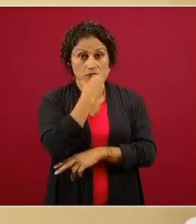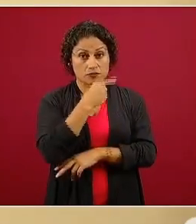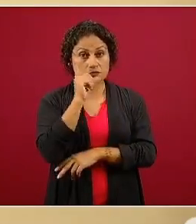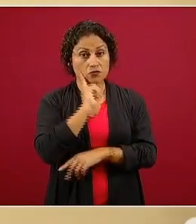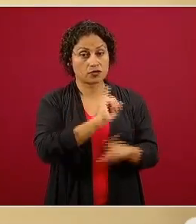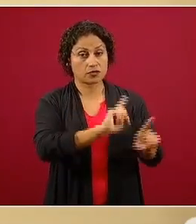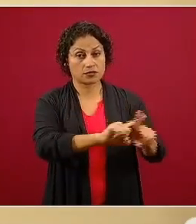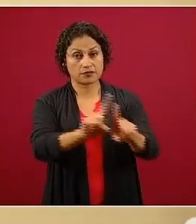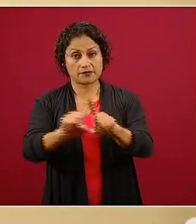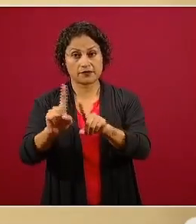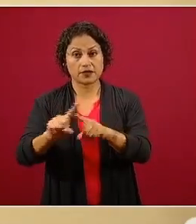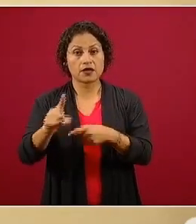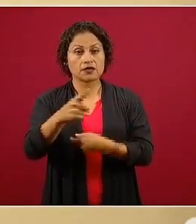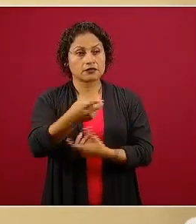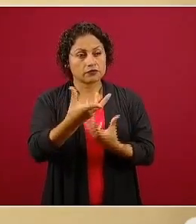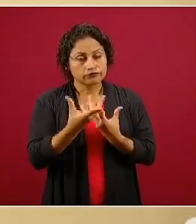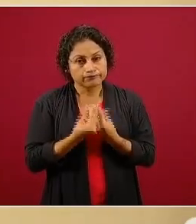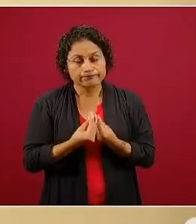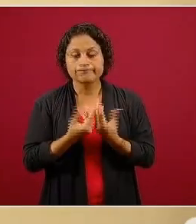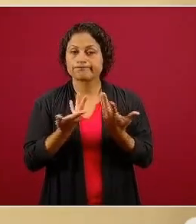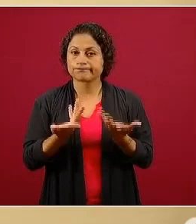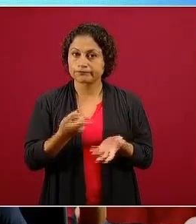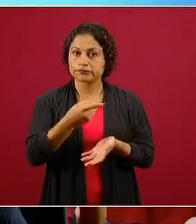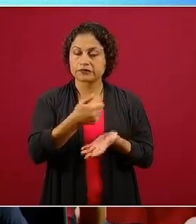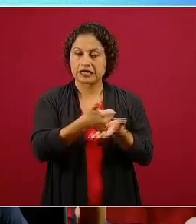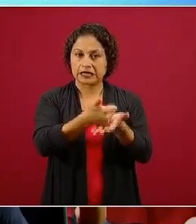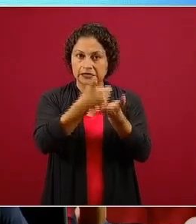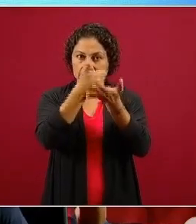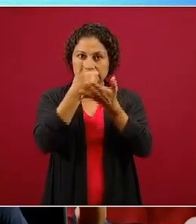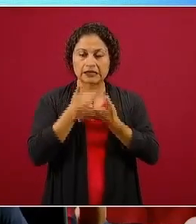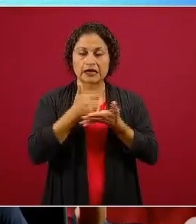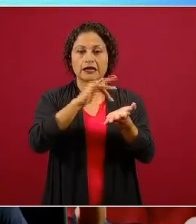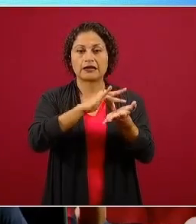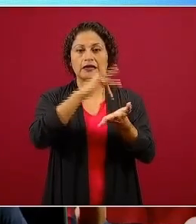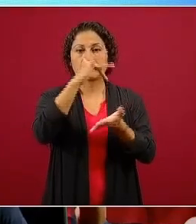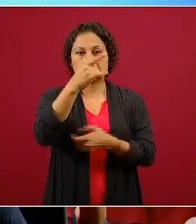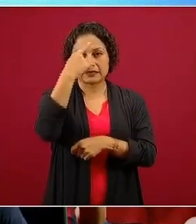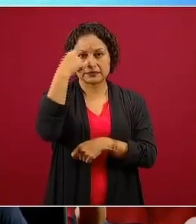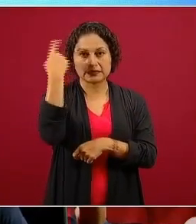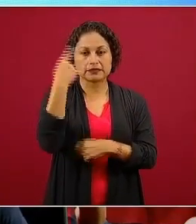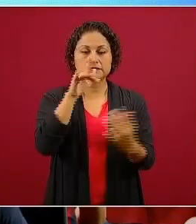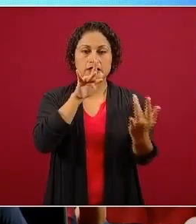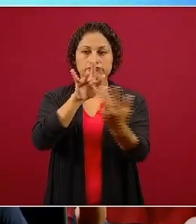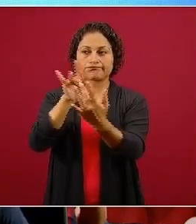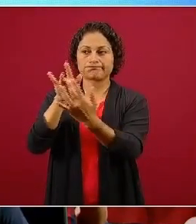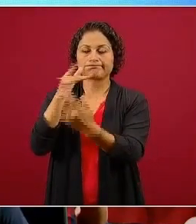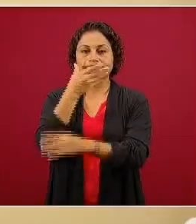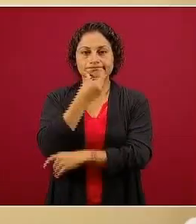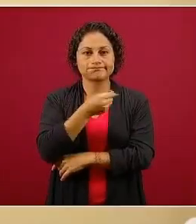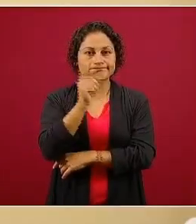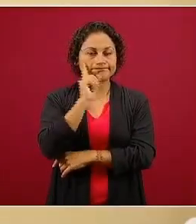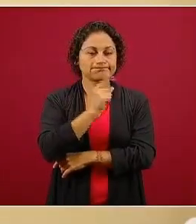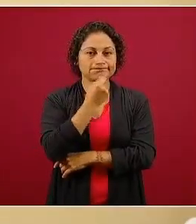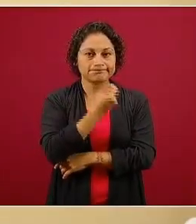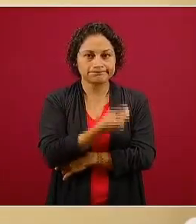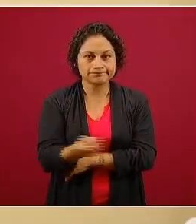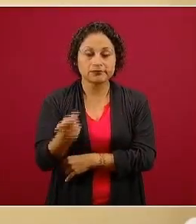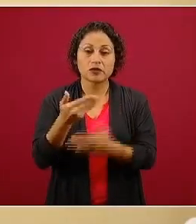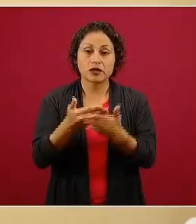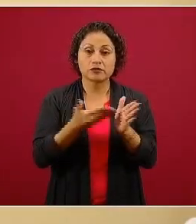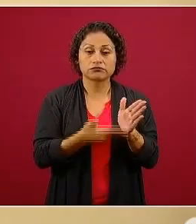compromiso para seguir en contacto con las niñas y los niños y hacer de este ciclo escolar 2020